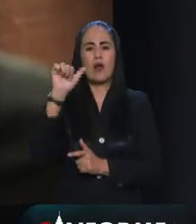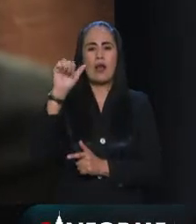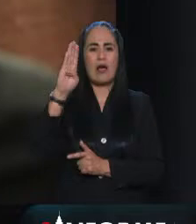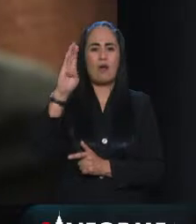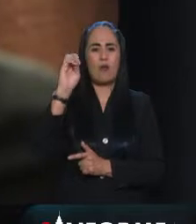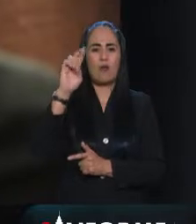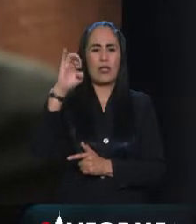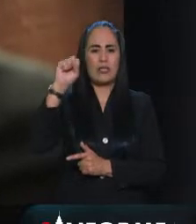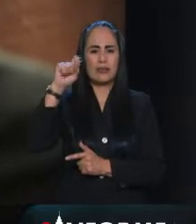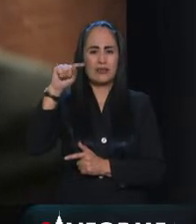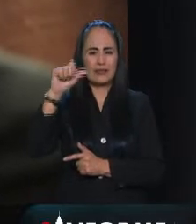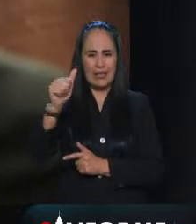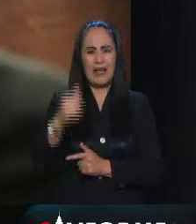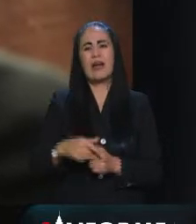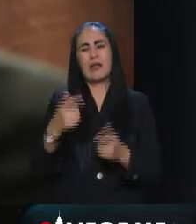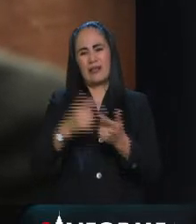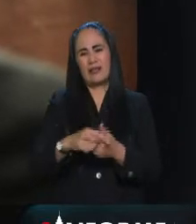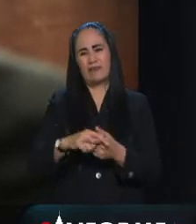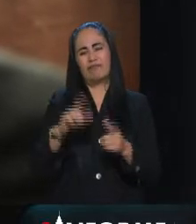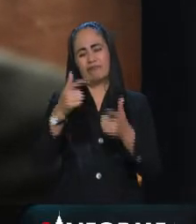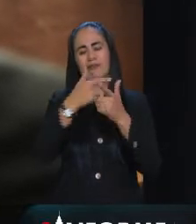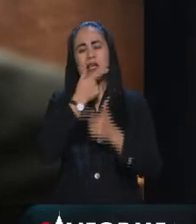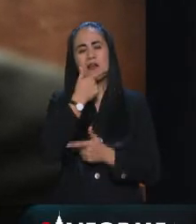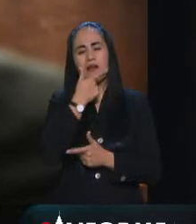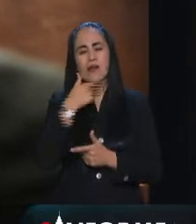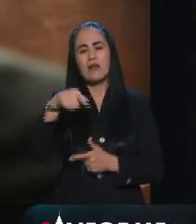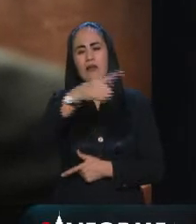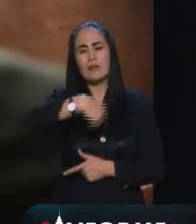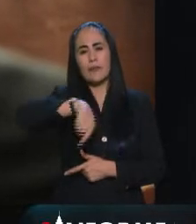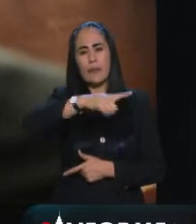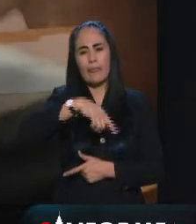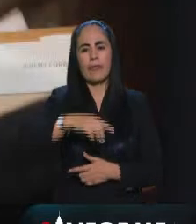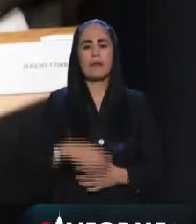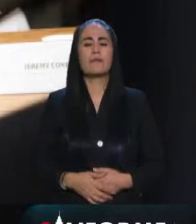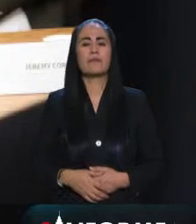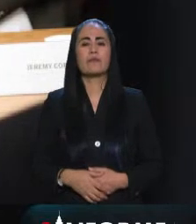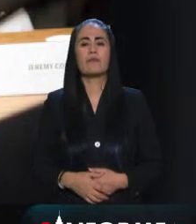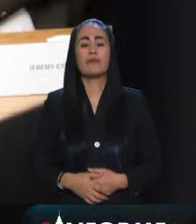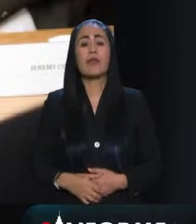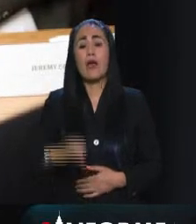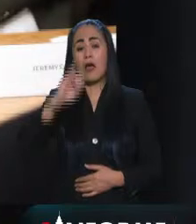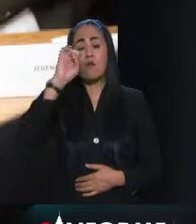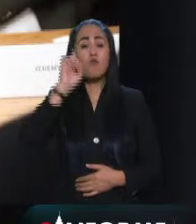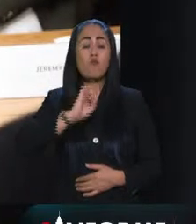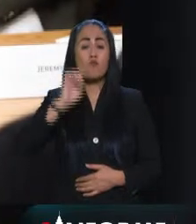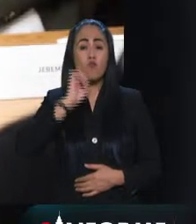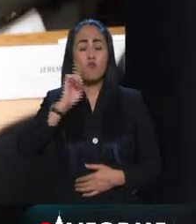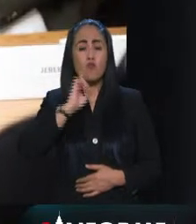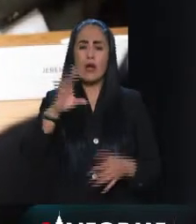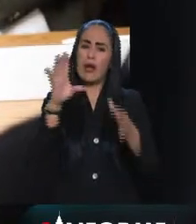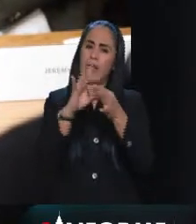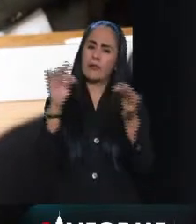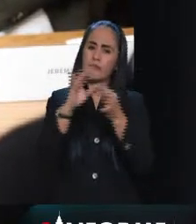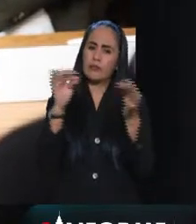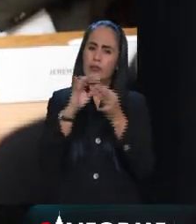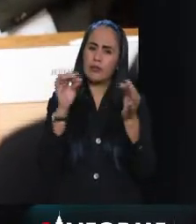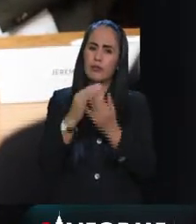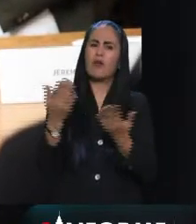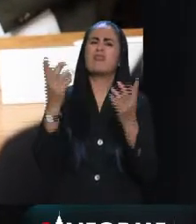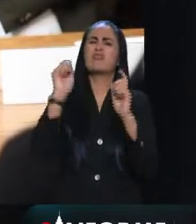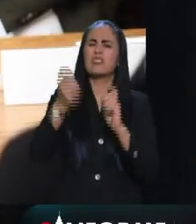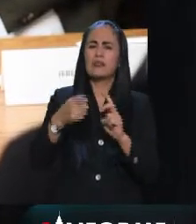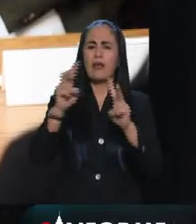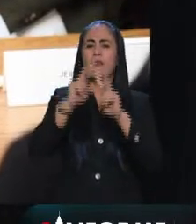Unido Jeremy Corbyn en la sede del gobierno capitalino y ahí la doctora Sheinbaum destacó estuvo platicando con él sobre